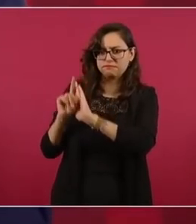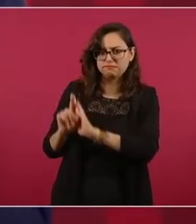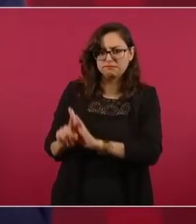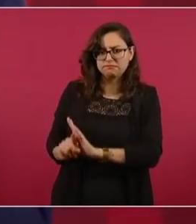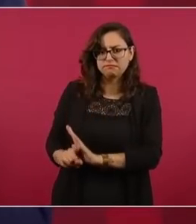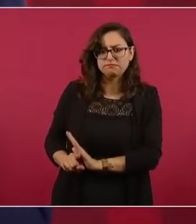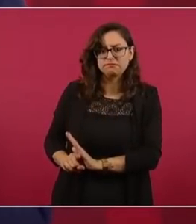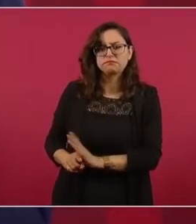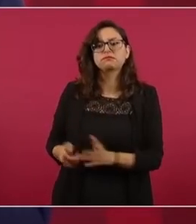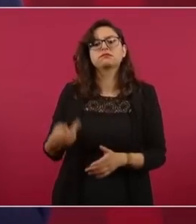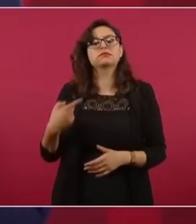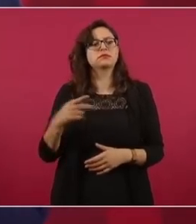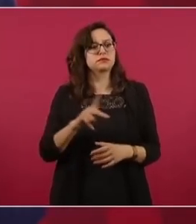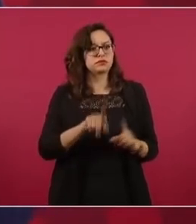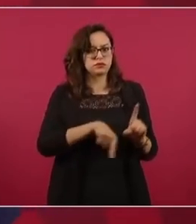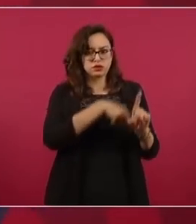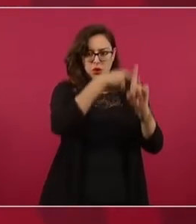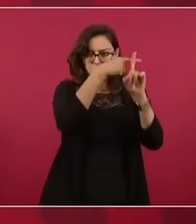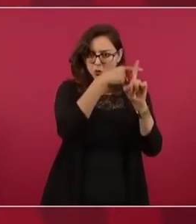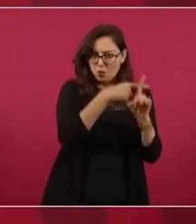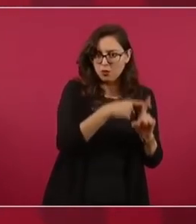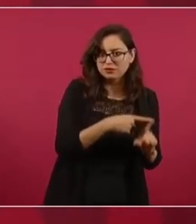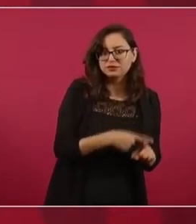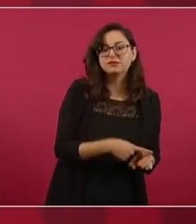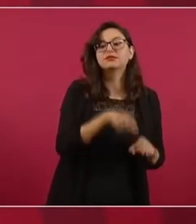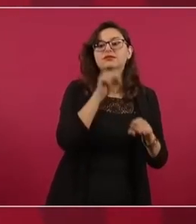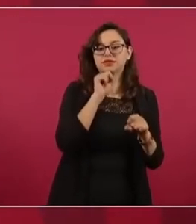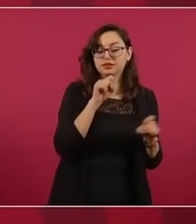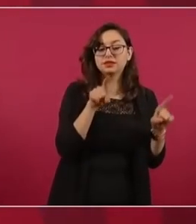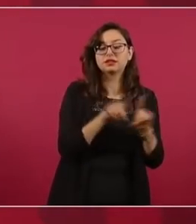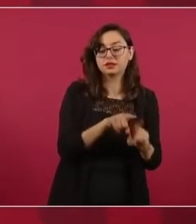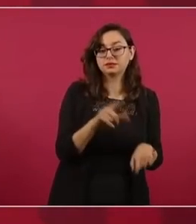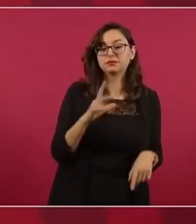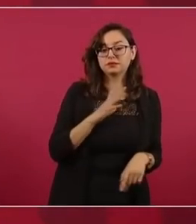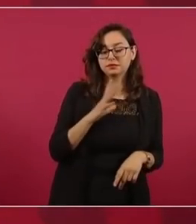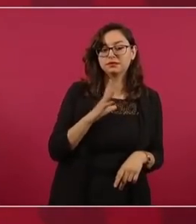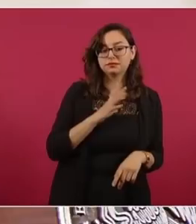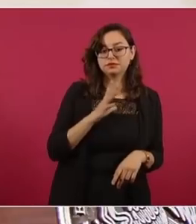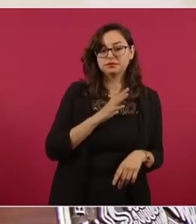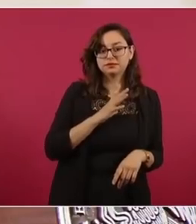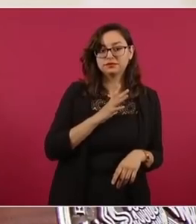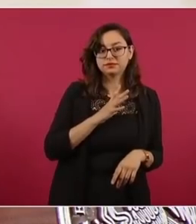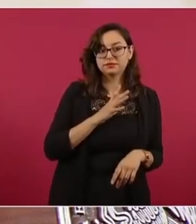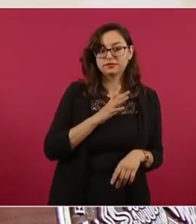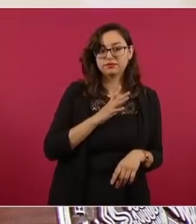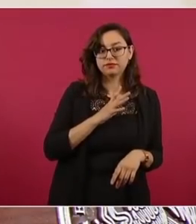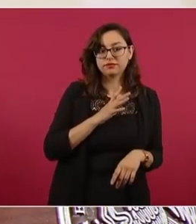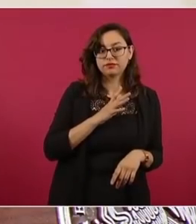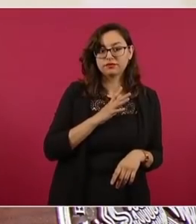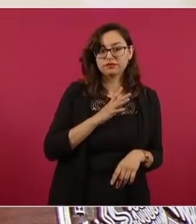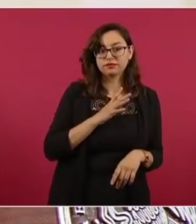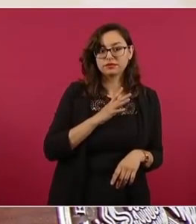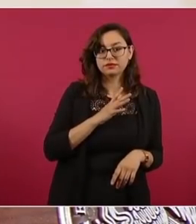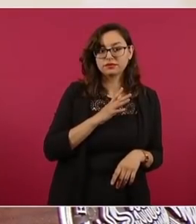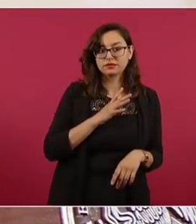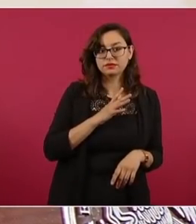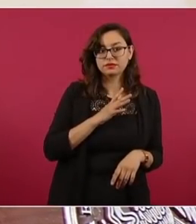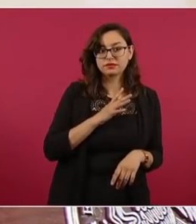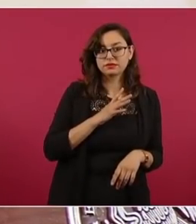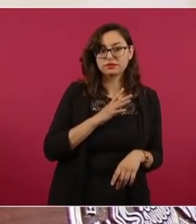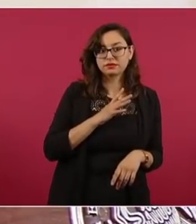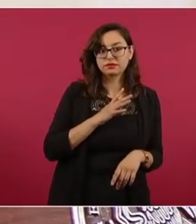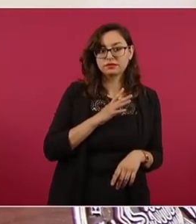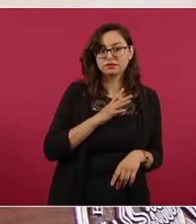lo que fue para América la